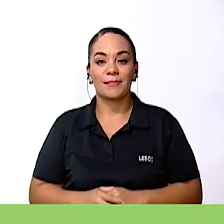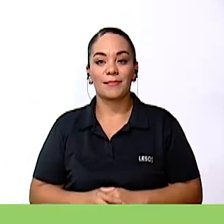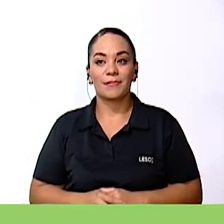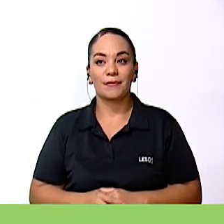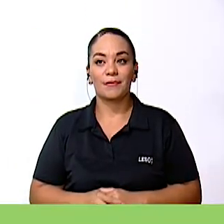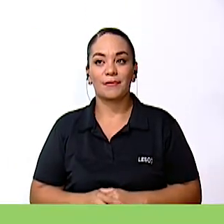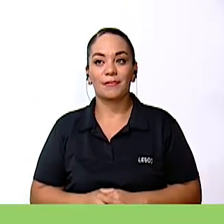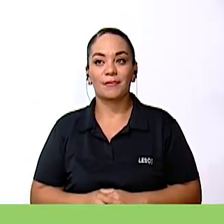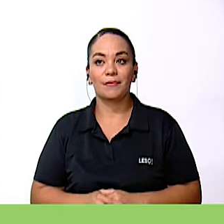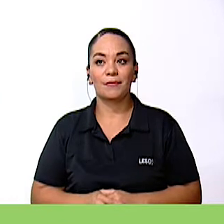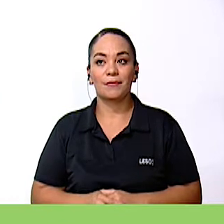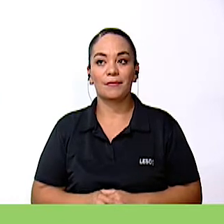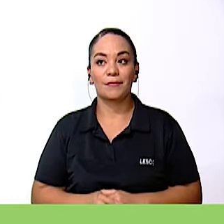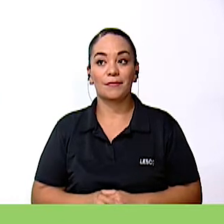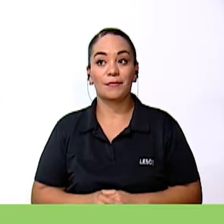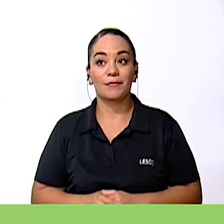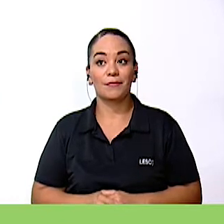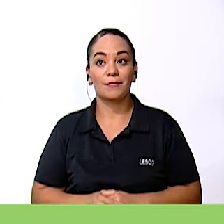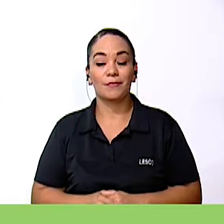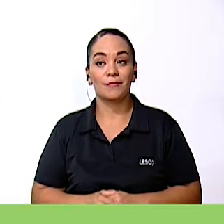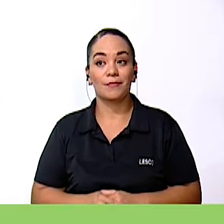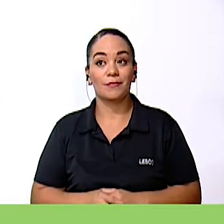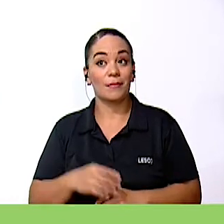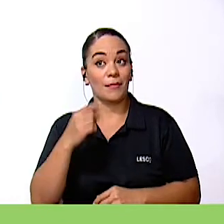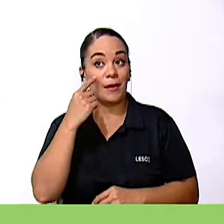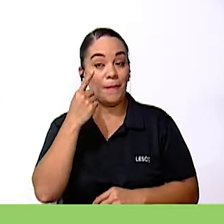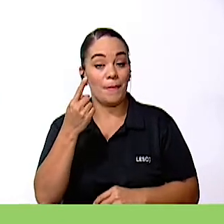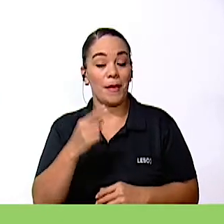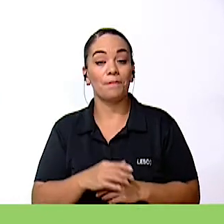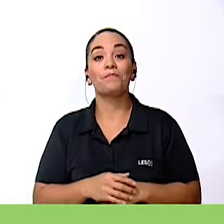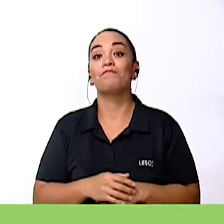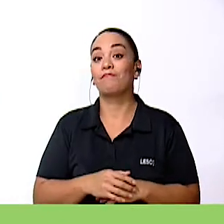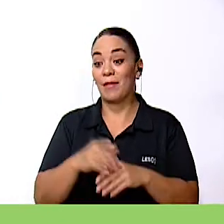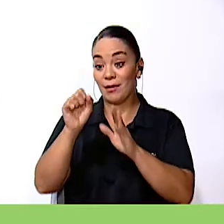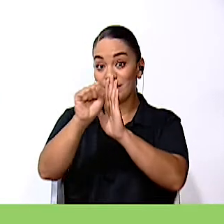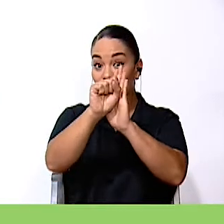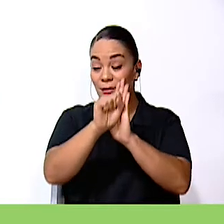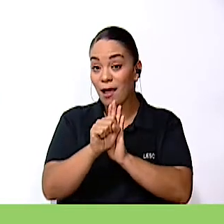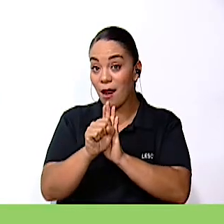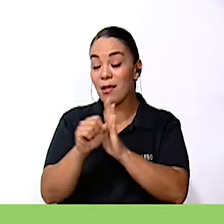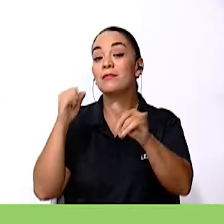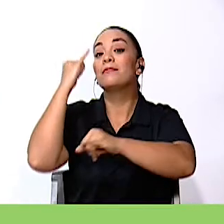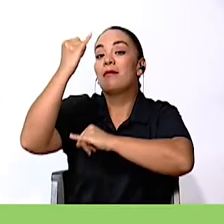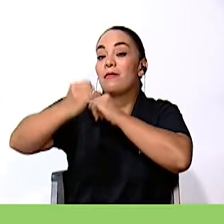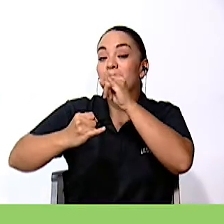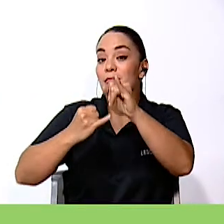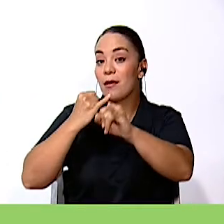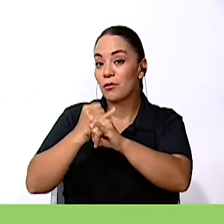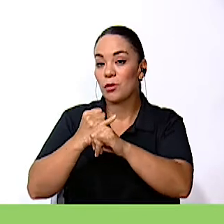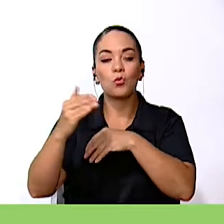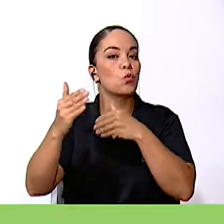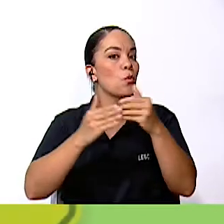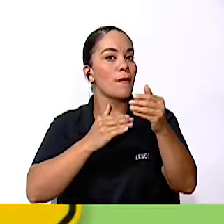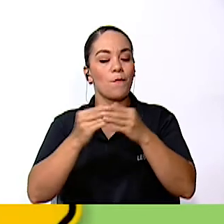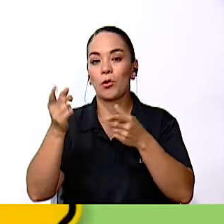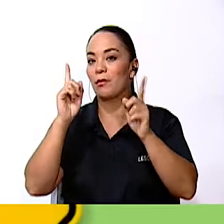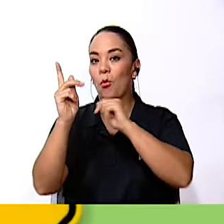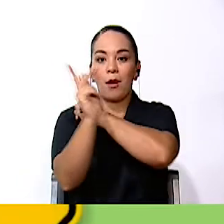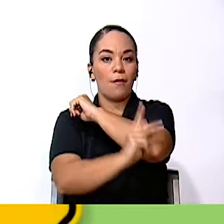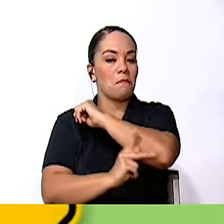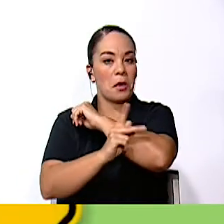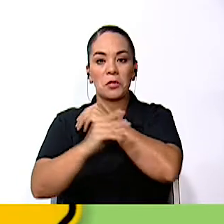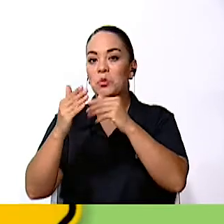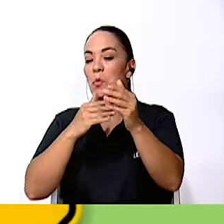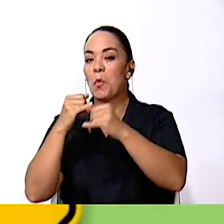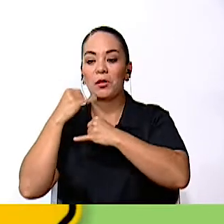Este señalamiento es de lenguaje internacional O sea, que no importa donde estés o el idioma